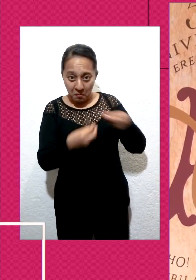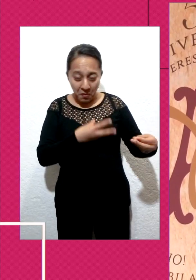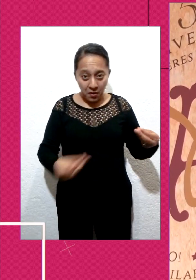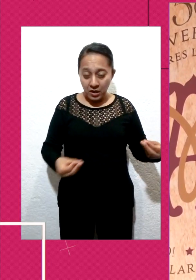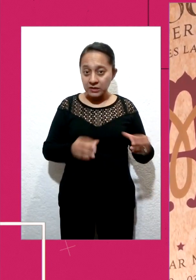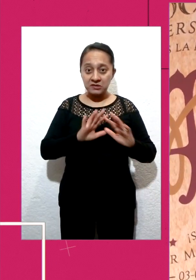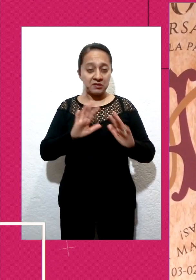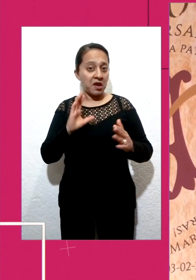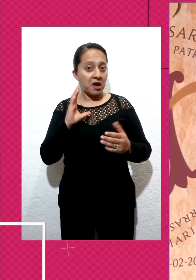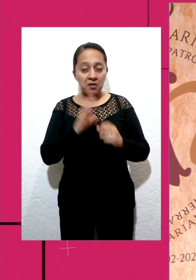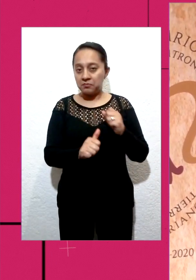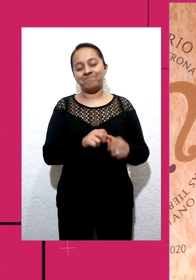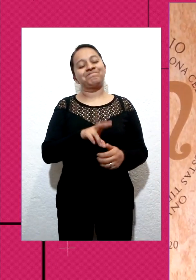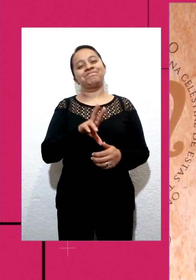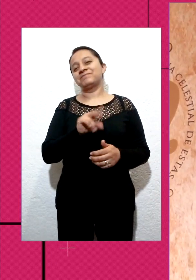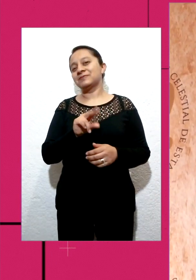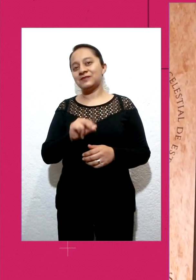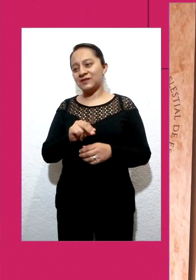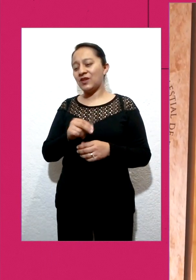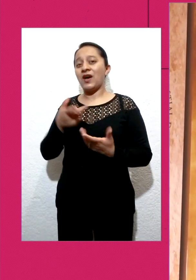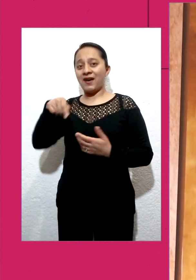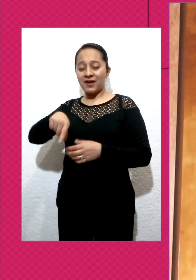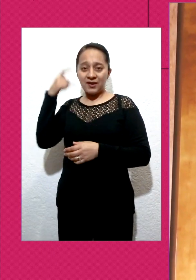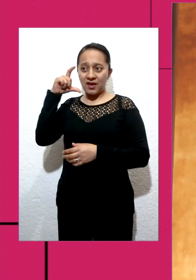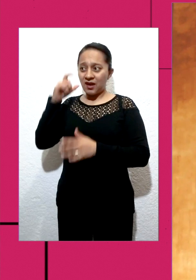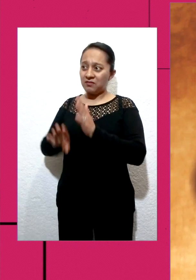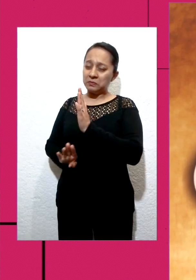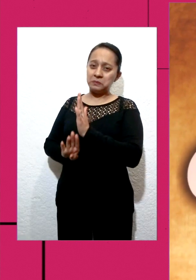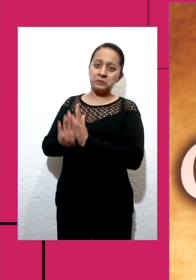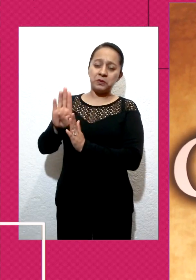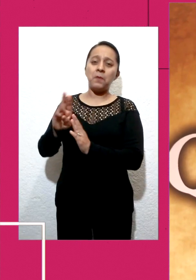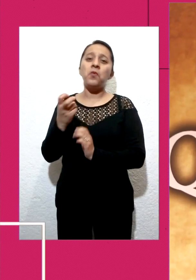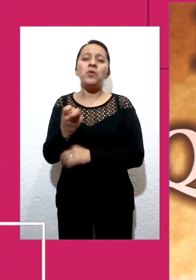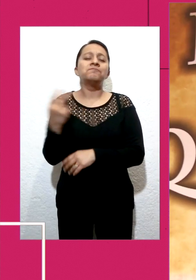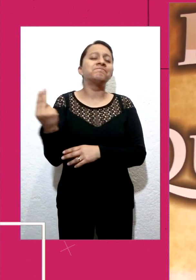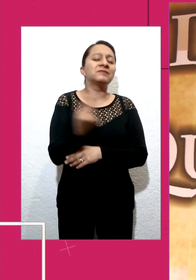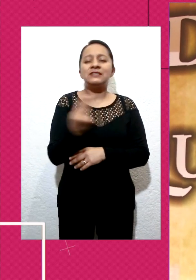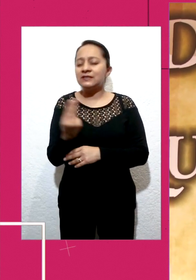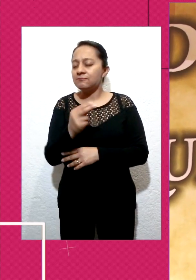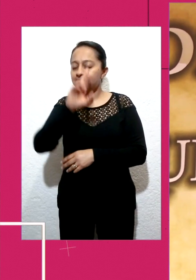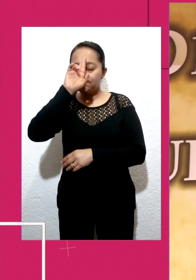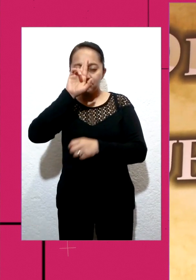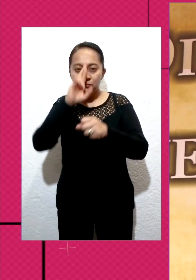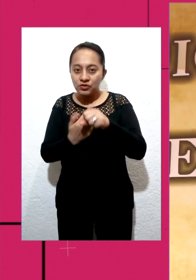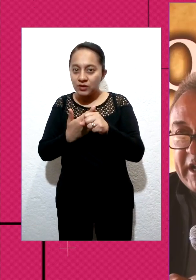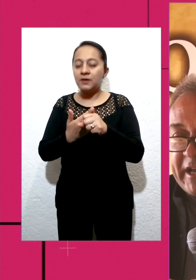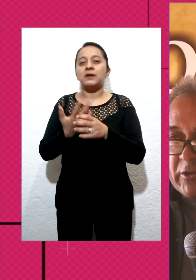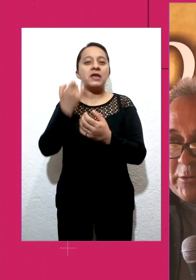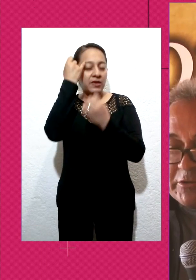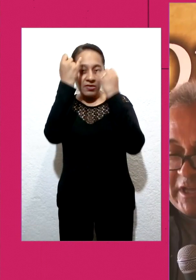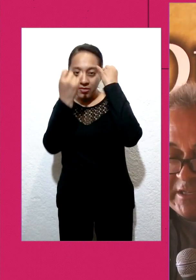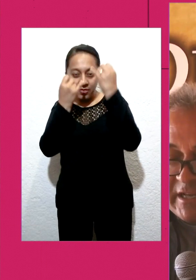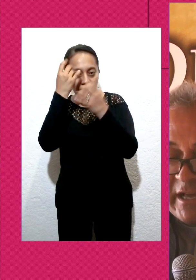La pandemia no ha cesado y sigue amenazando a la sociedad queretana de una manera creciente, por lo que es necesario que se camine con mucha